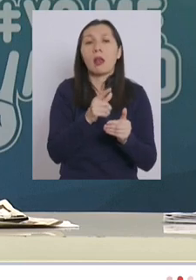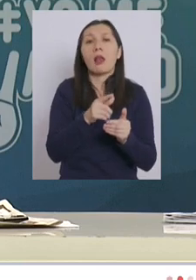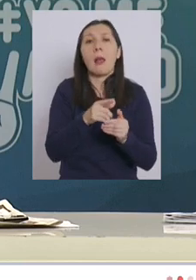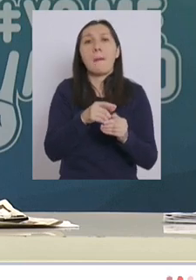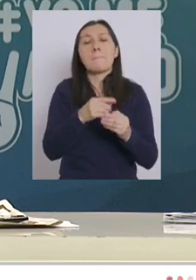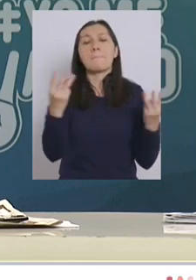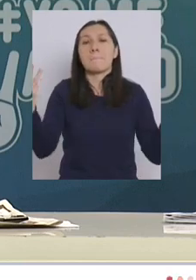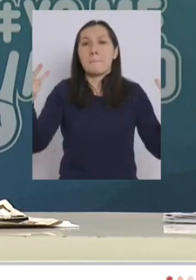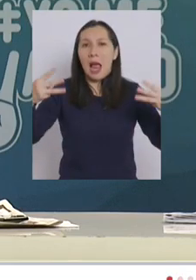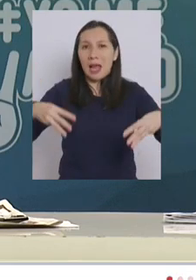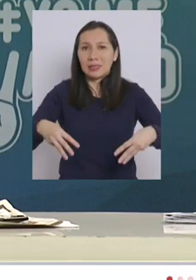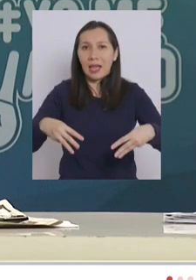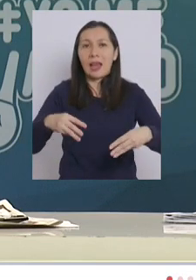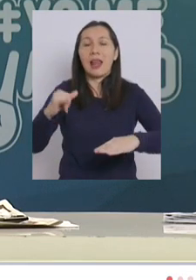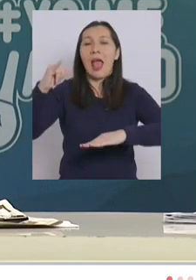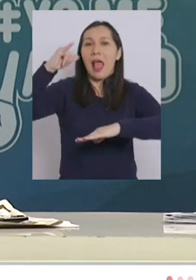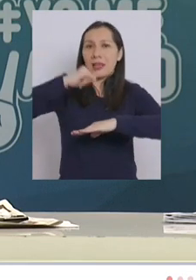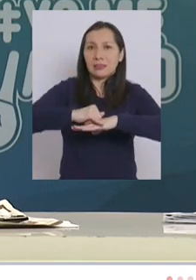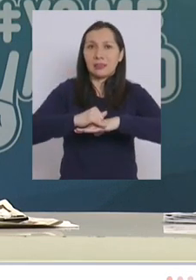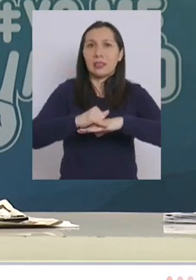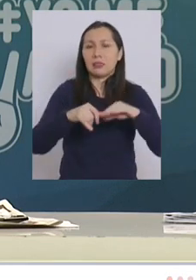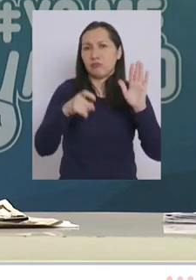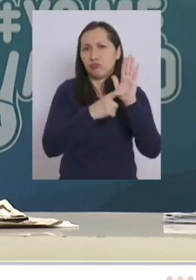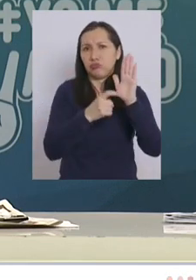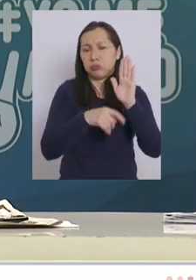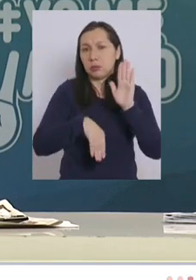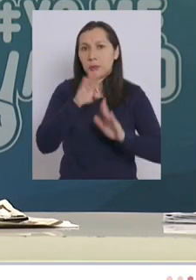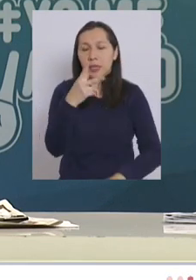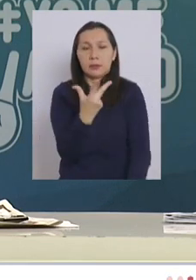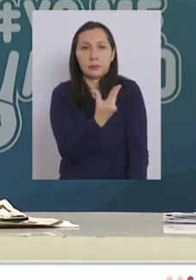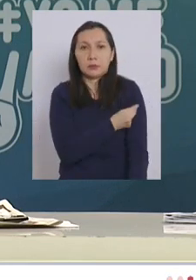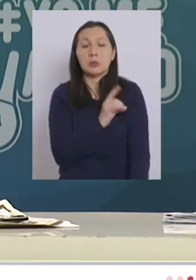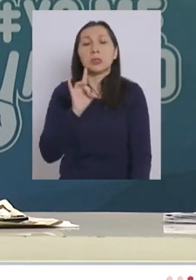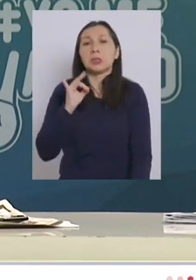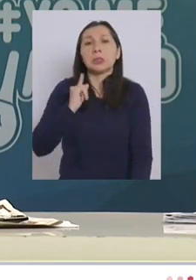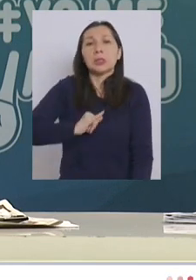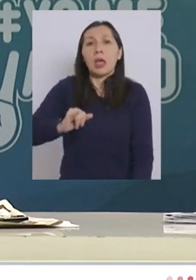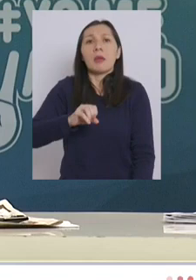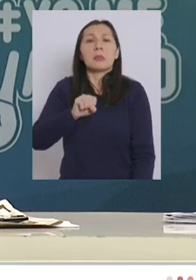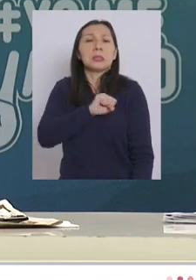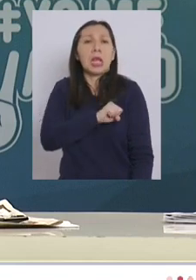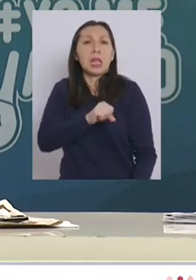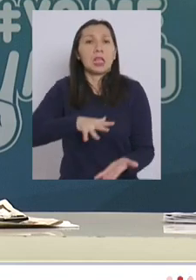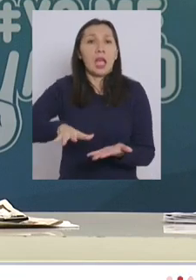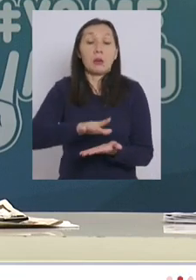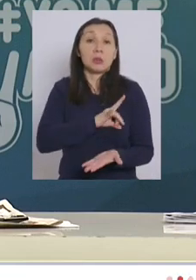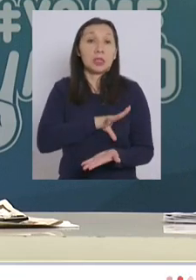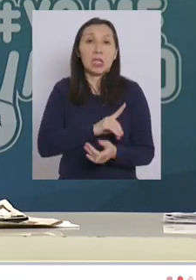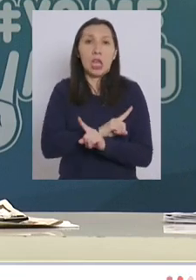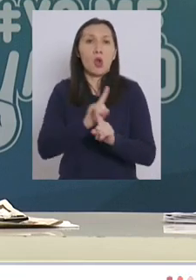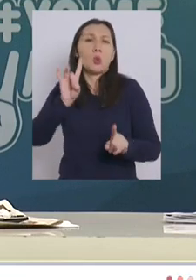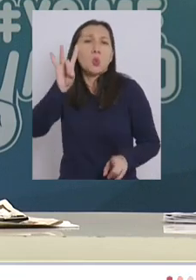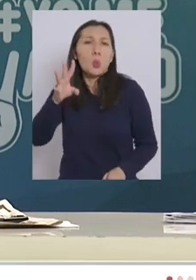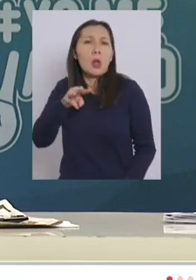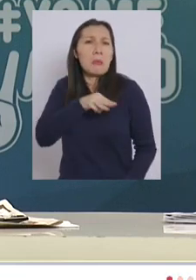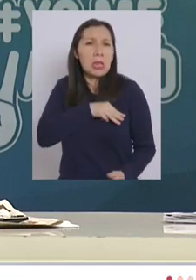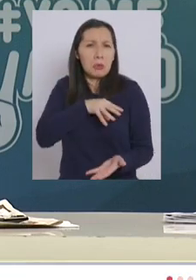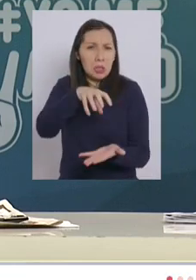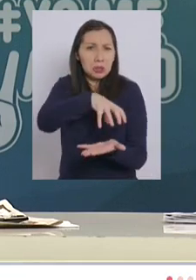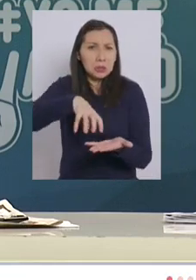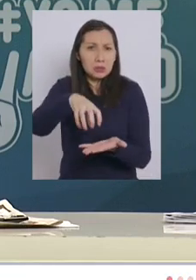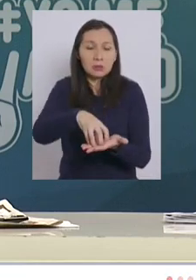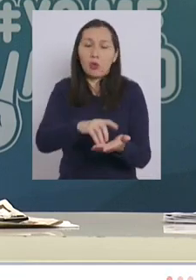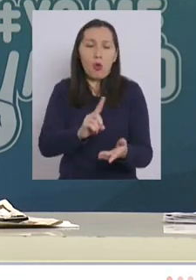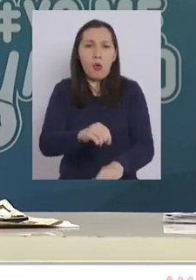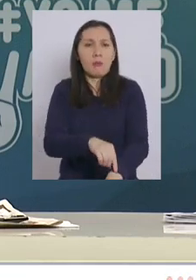región de Magallanes y de Aysén siempre la gente habla solo de la metropolitana Chile no es la metropolitana Chile es